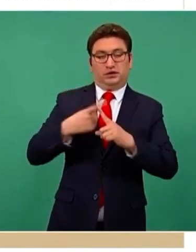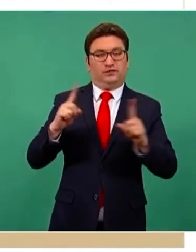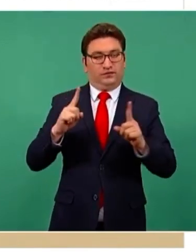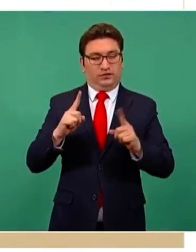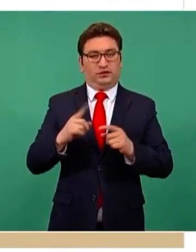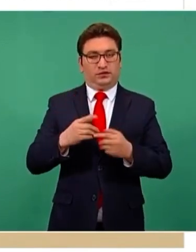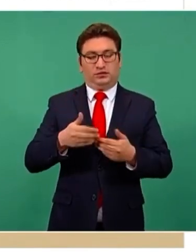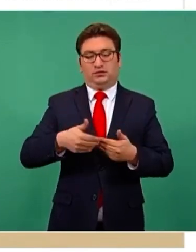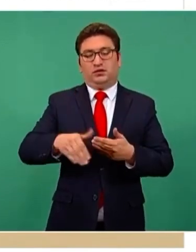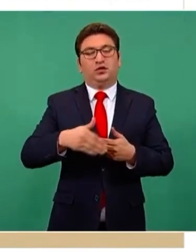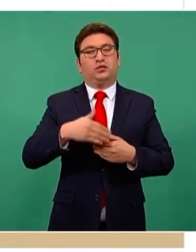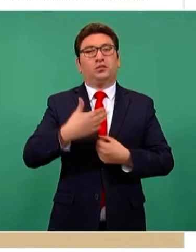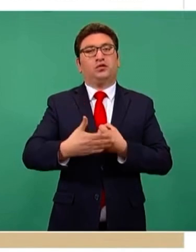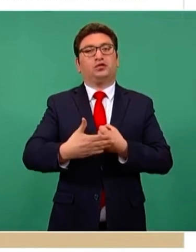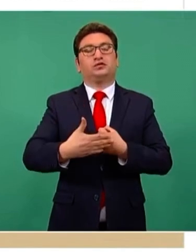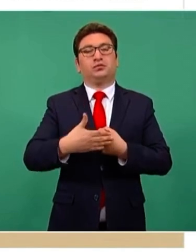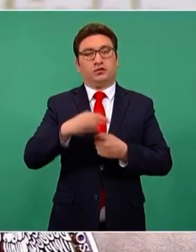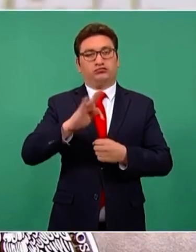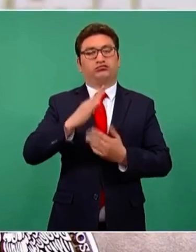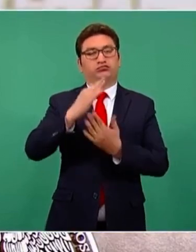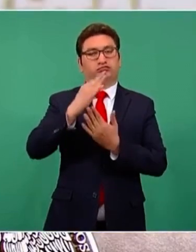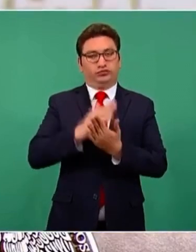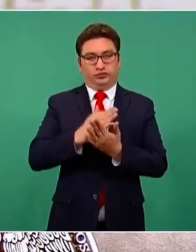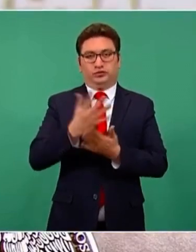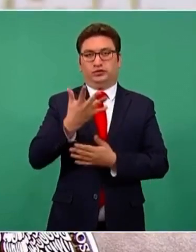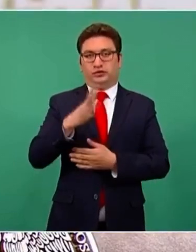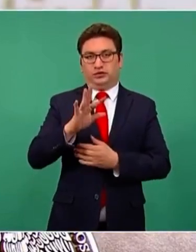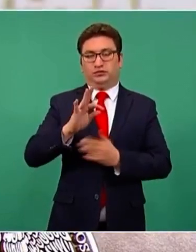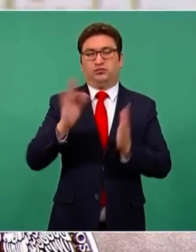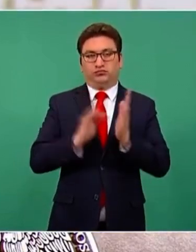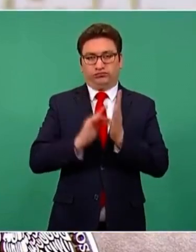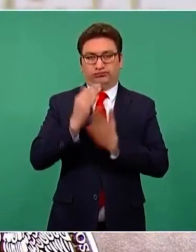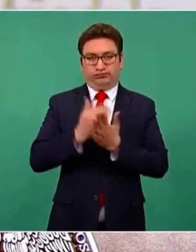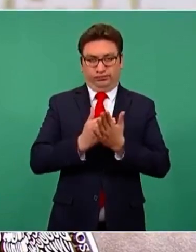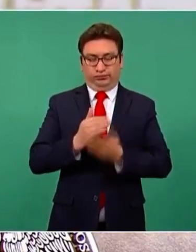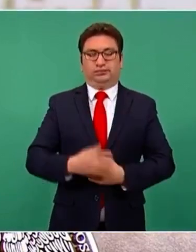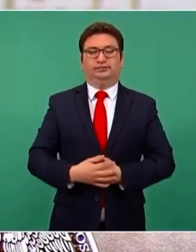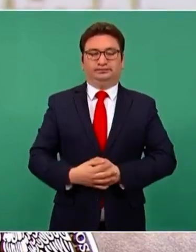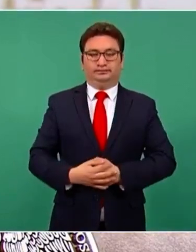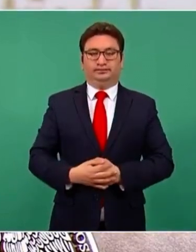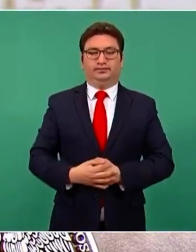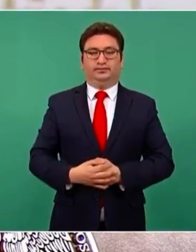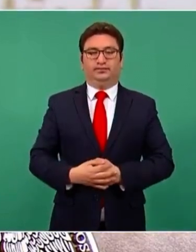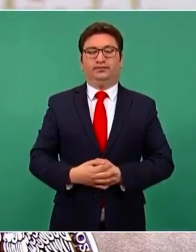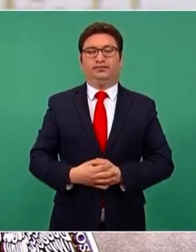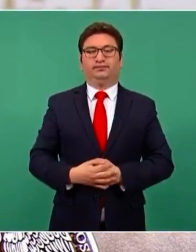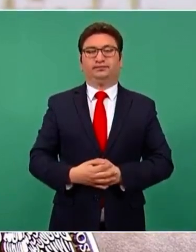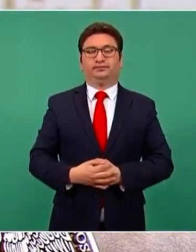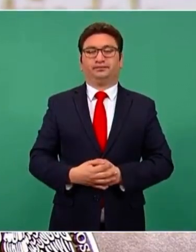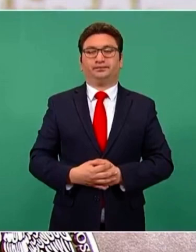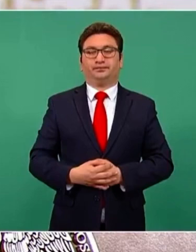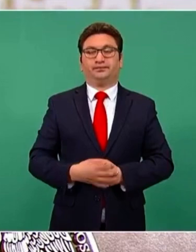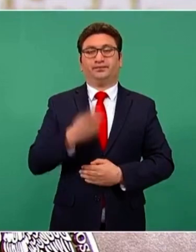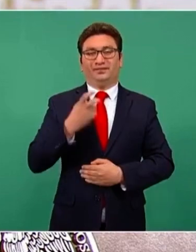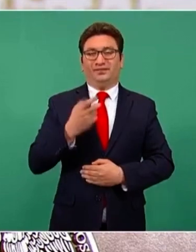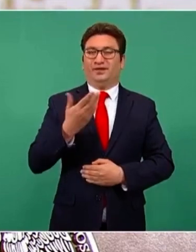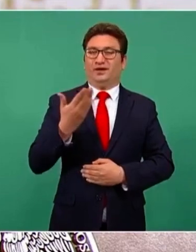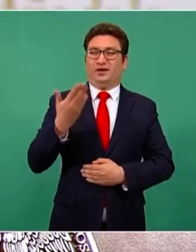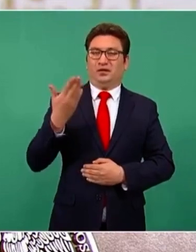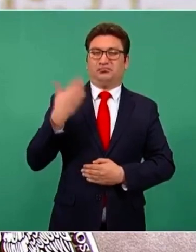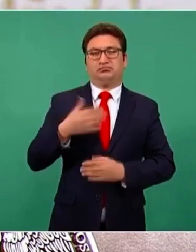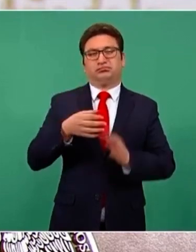cerraremos la semana todavía con una reducción de al menos 10 puntos porcentuales. Esto, desde luego, como lo hemos venido destacando desde